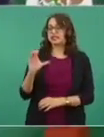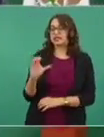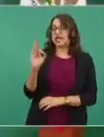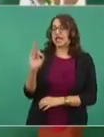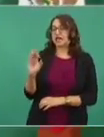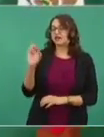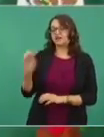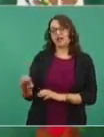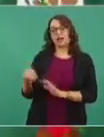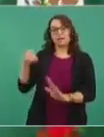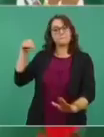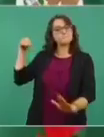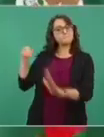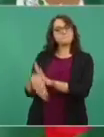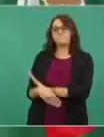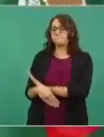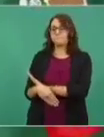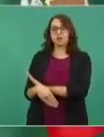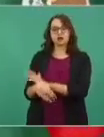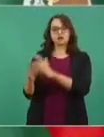propósitos de lucro,